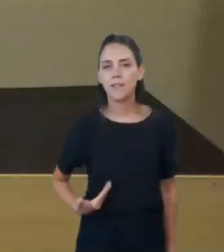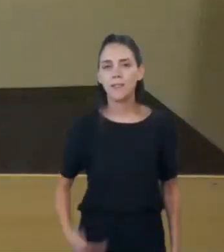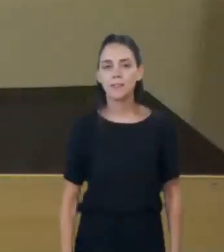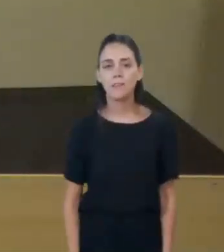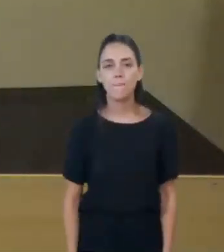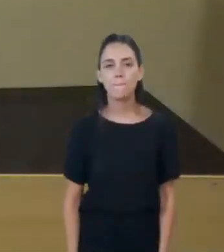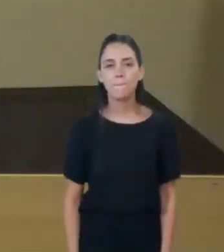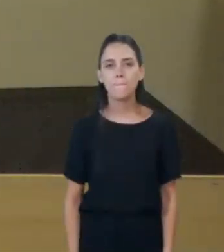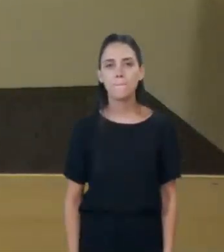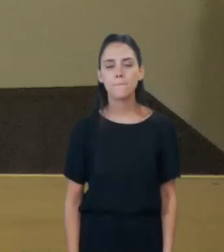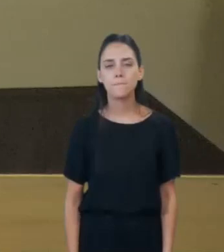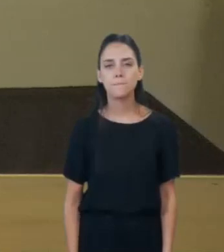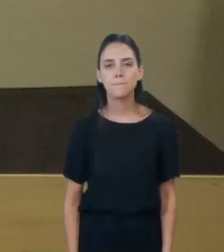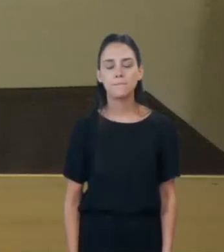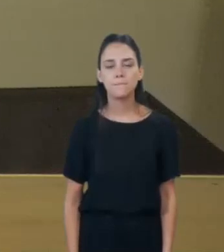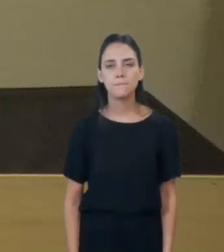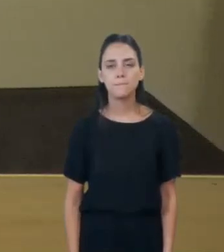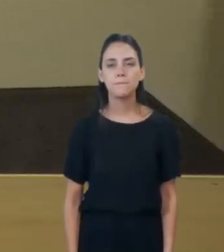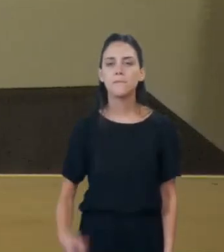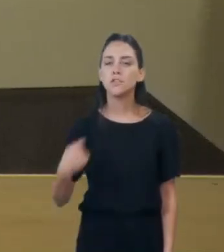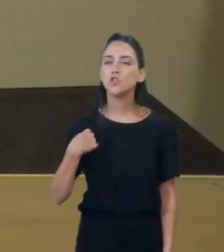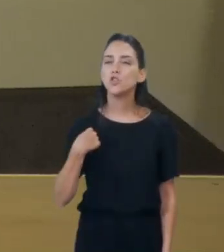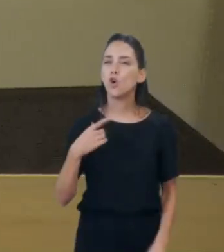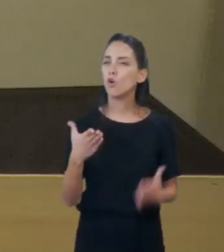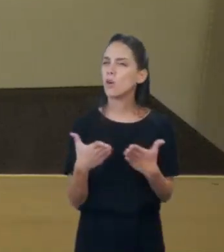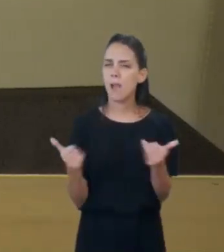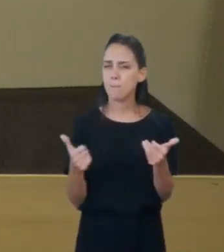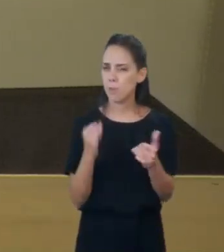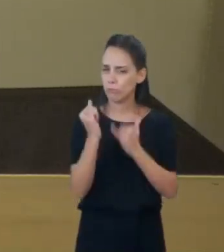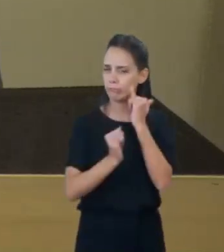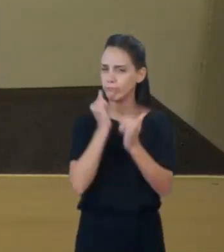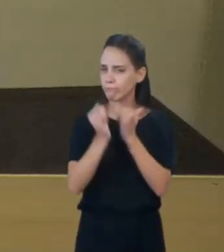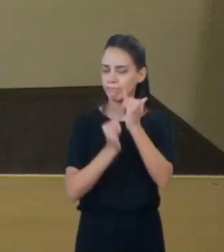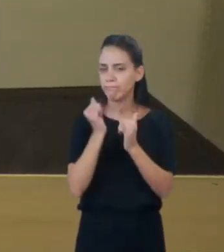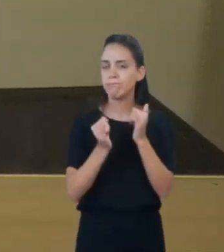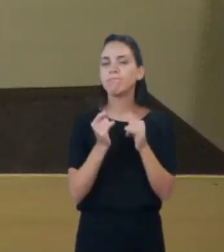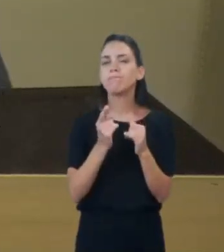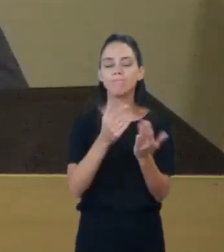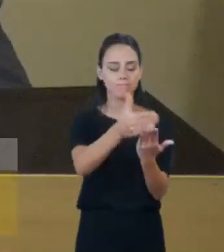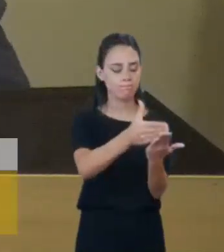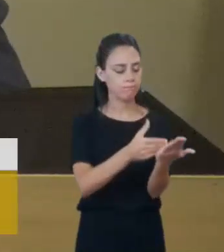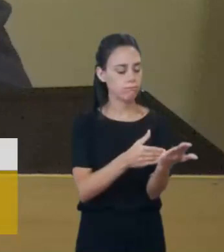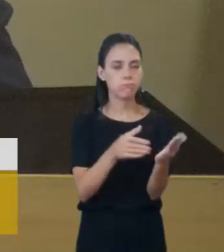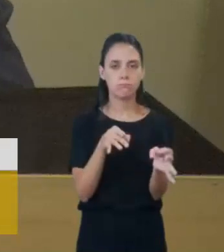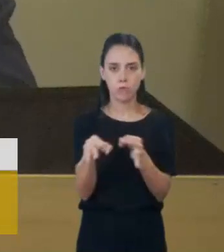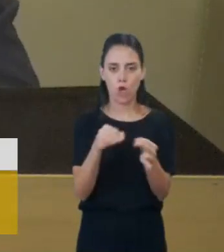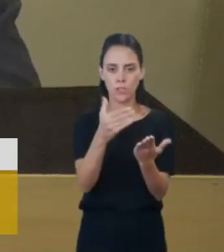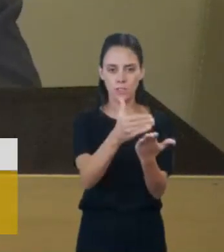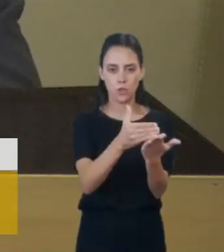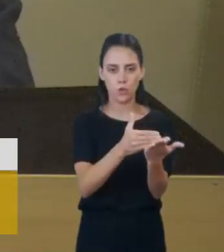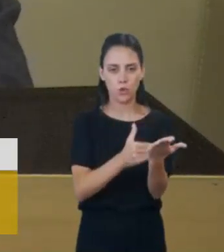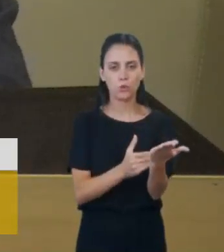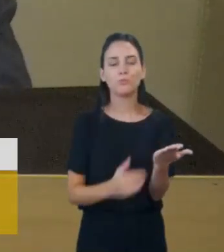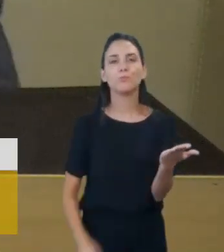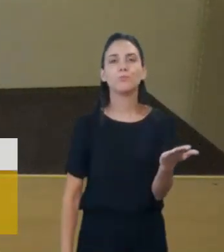Intento rápidamente hacer un raconto del proyecto. En el final del recorrido seguramente